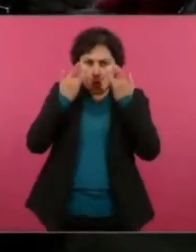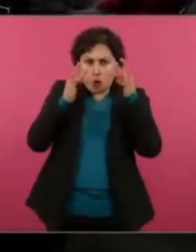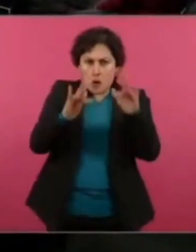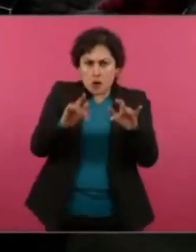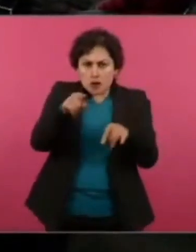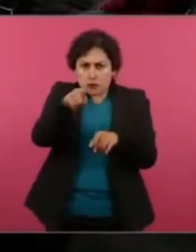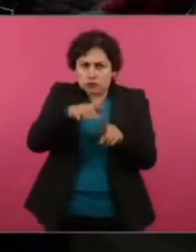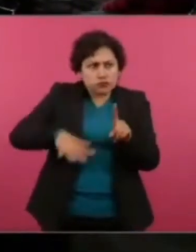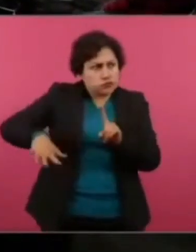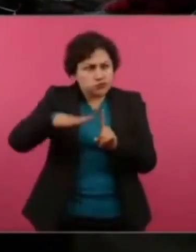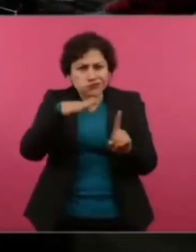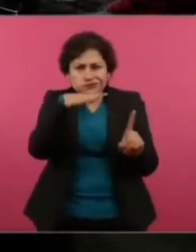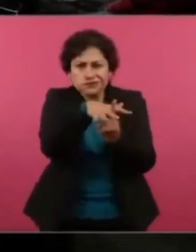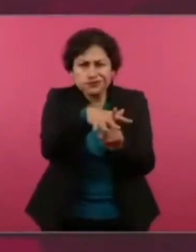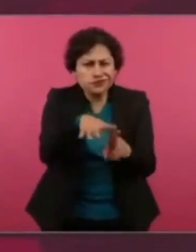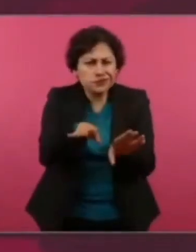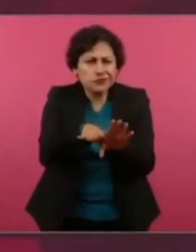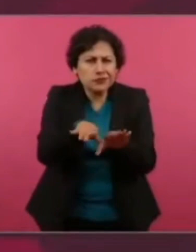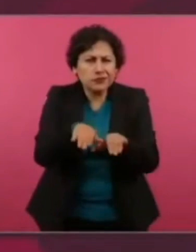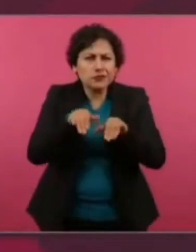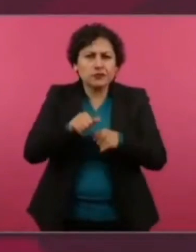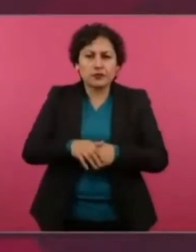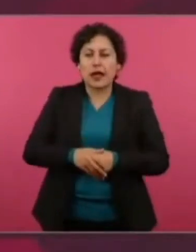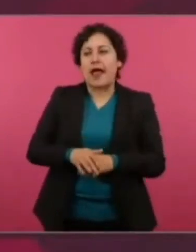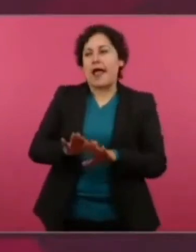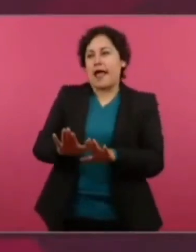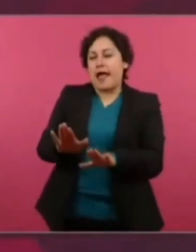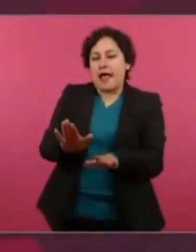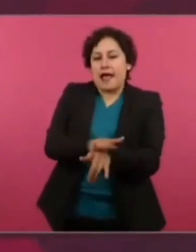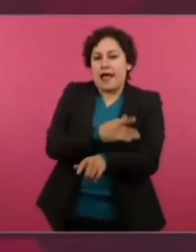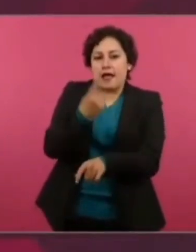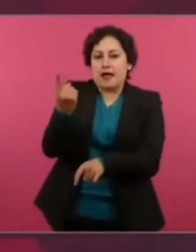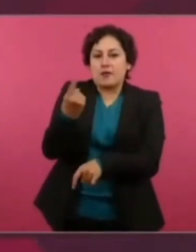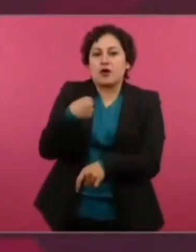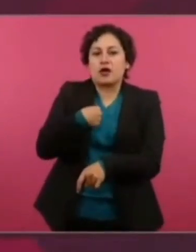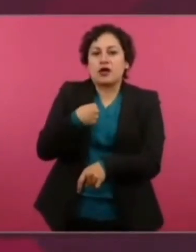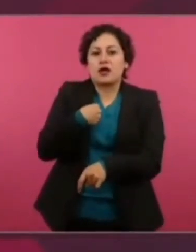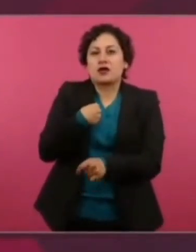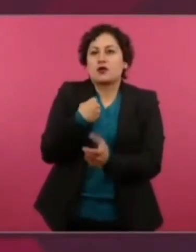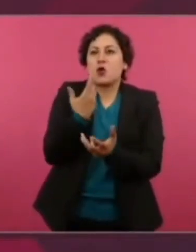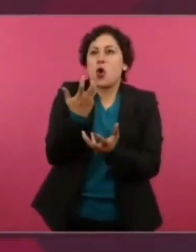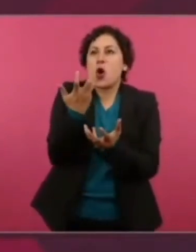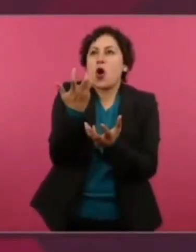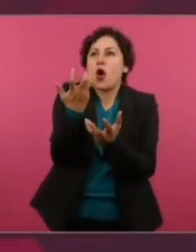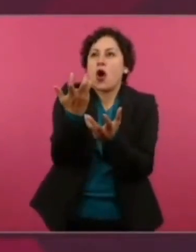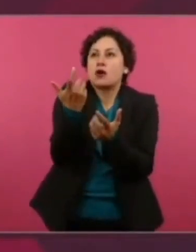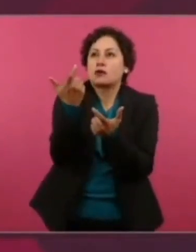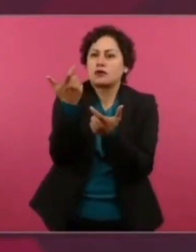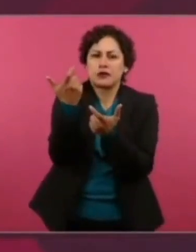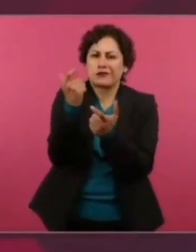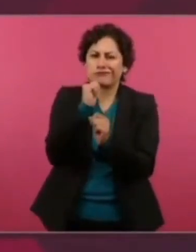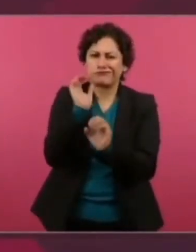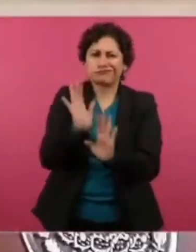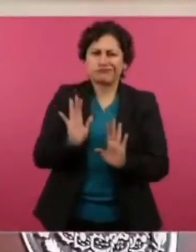no hay que tenerle mucho apego, ni al dinero ni al poder.